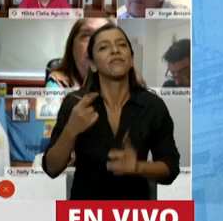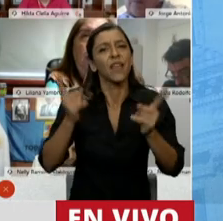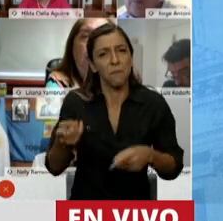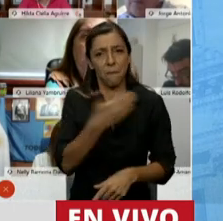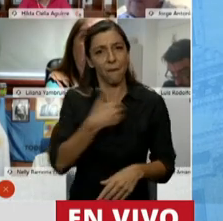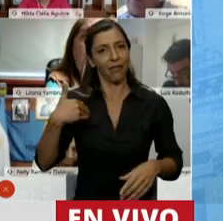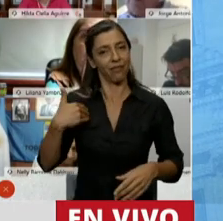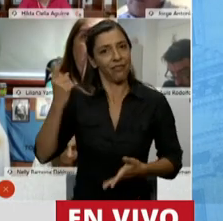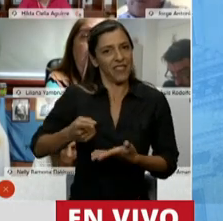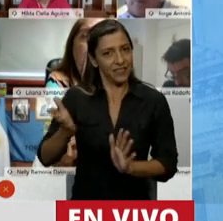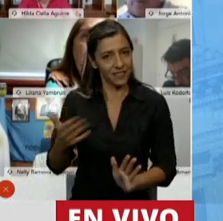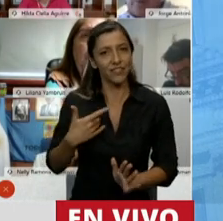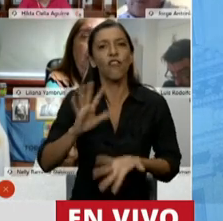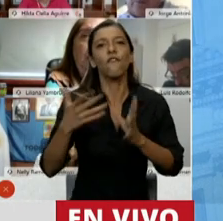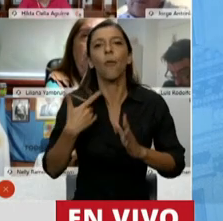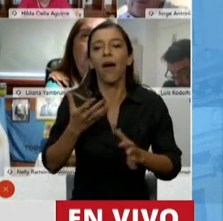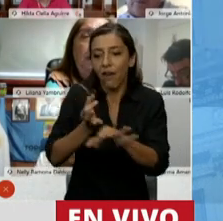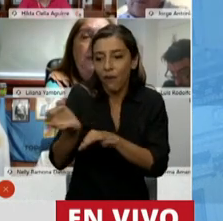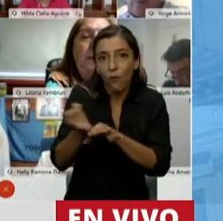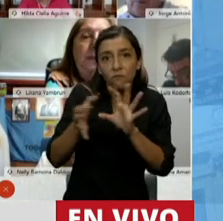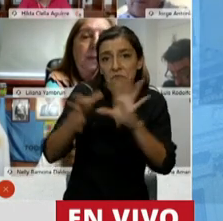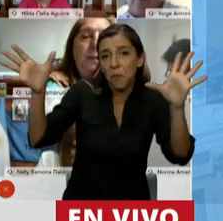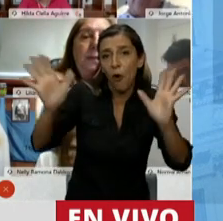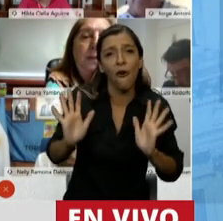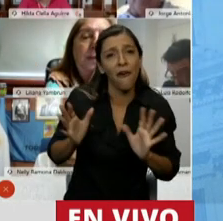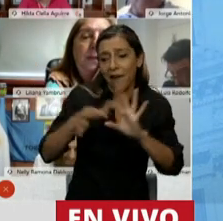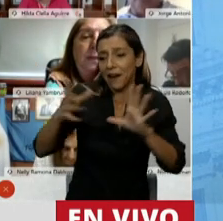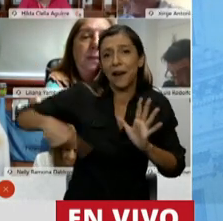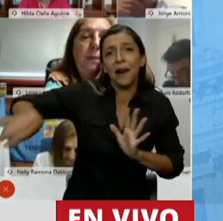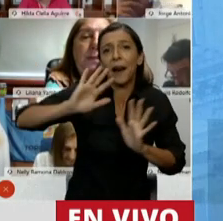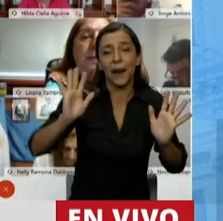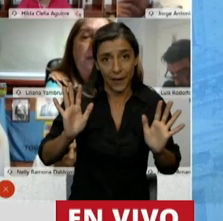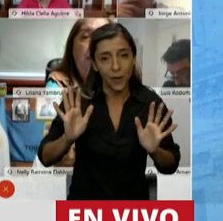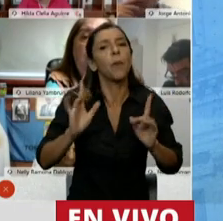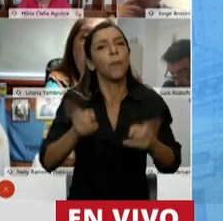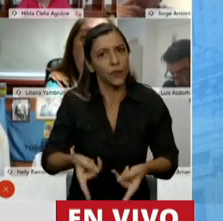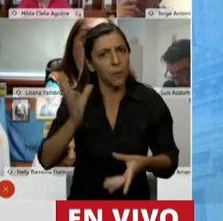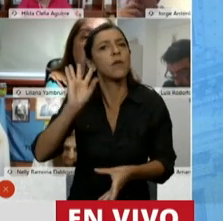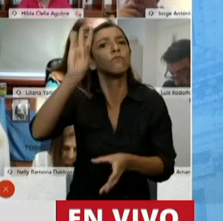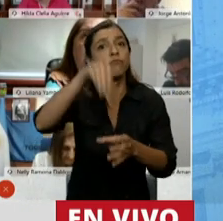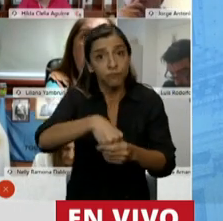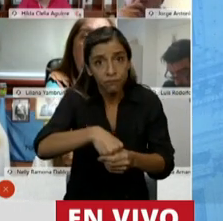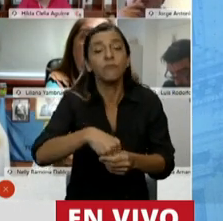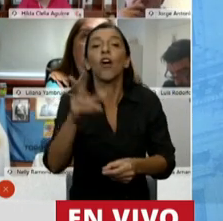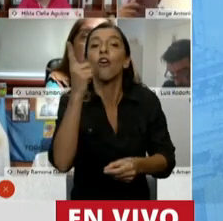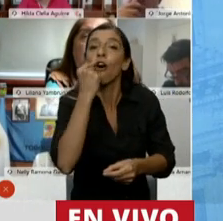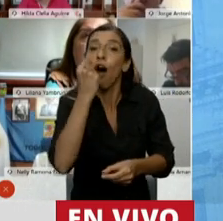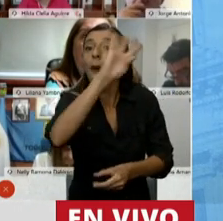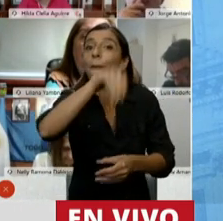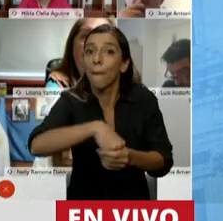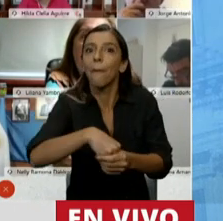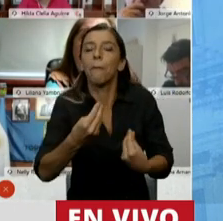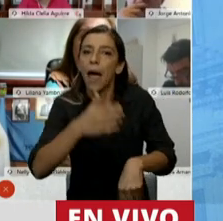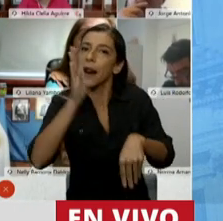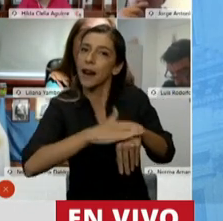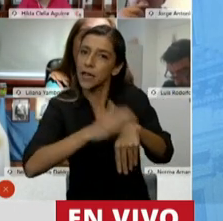democratización de la educación en este sentido, incluyendo la incorporación de los varones en la formación